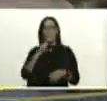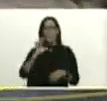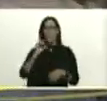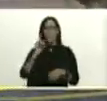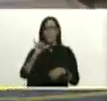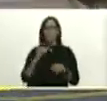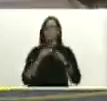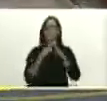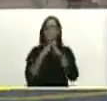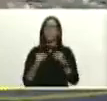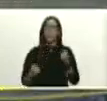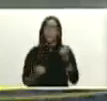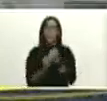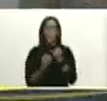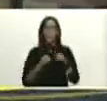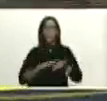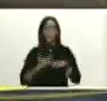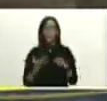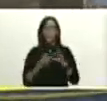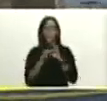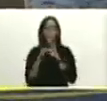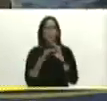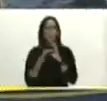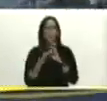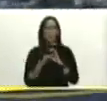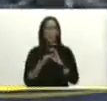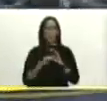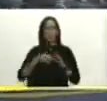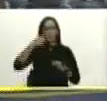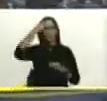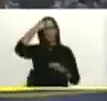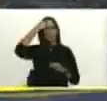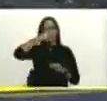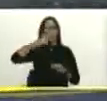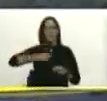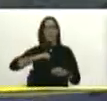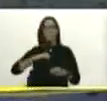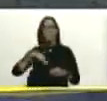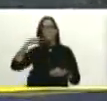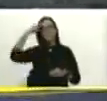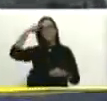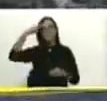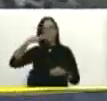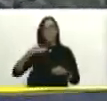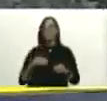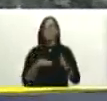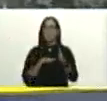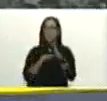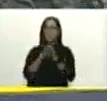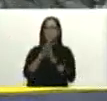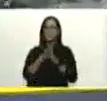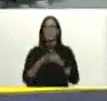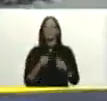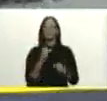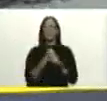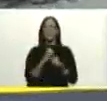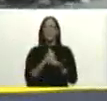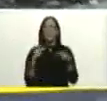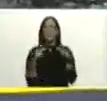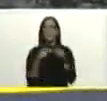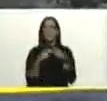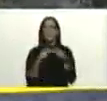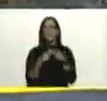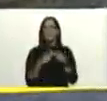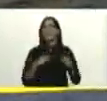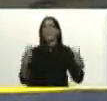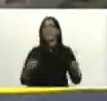apoyo porque en unión cívico-militar policial-comunal hemos avanzado y como usted dice trabajo en equipo es